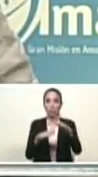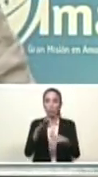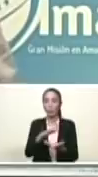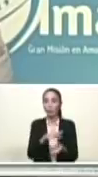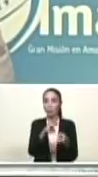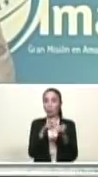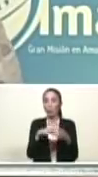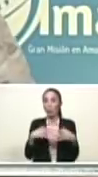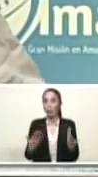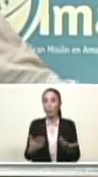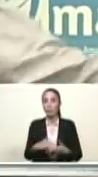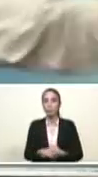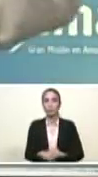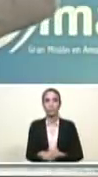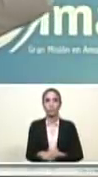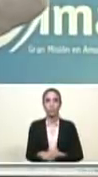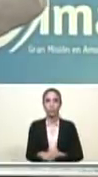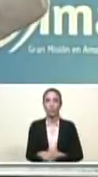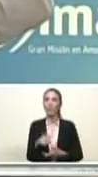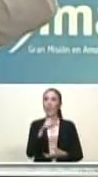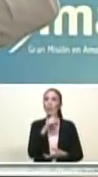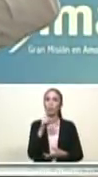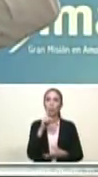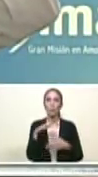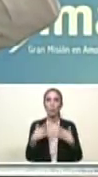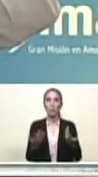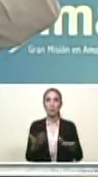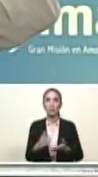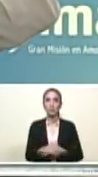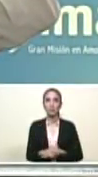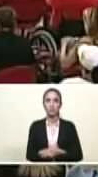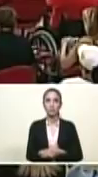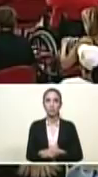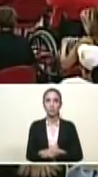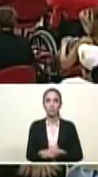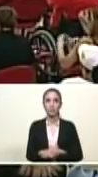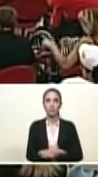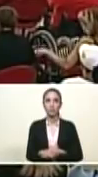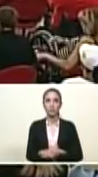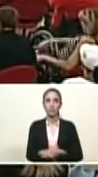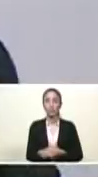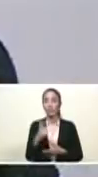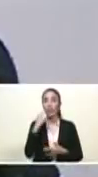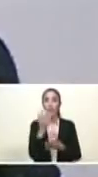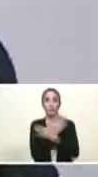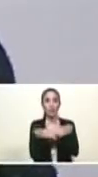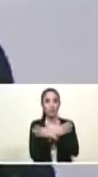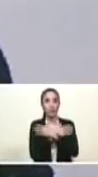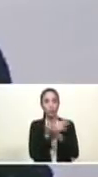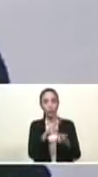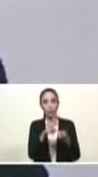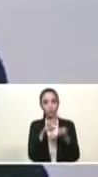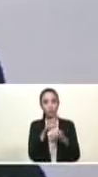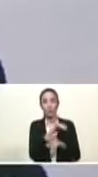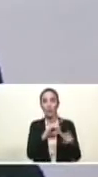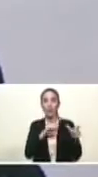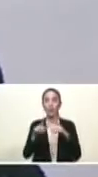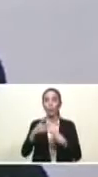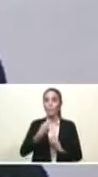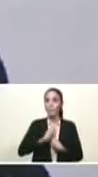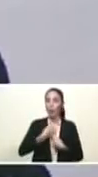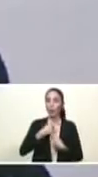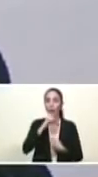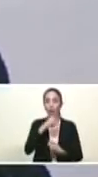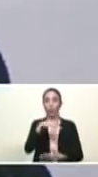Tarek, adelante. ¿Cómo te llamas tú? Felicitaciones y su solicitud de pensión ha sido aprobado por